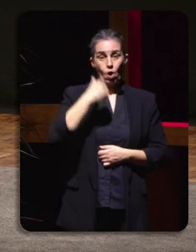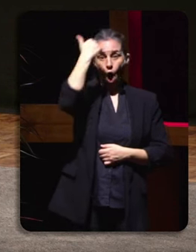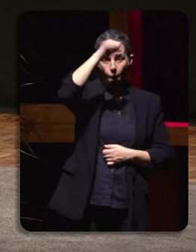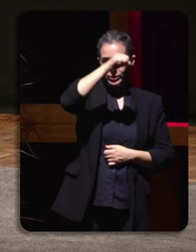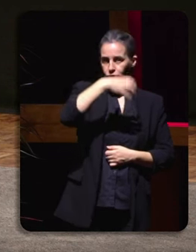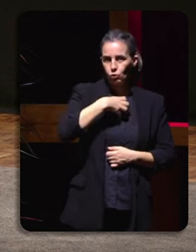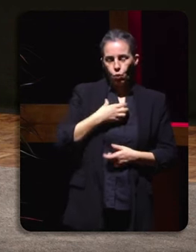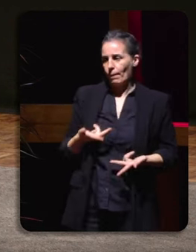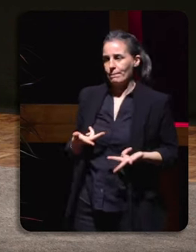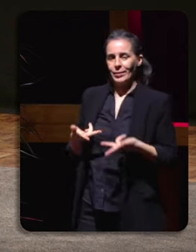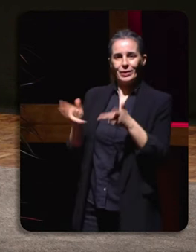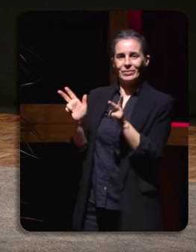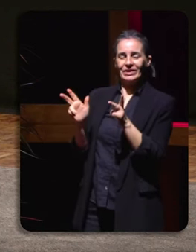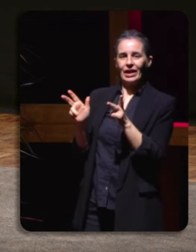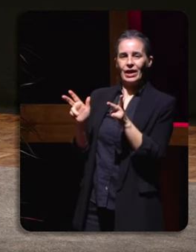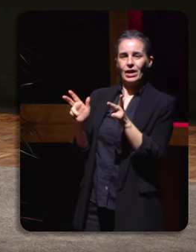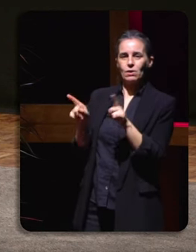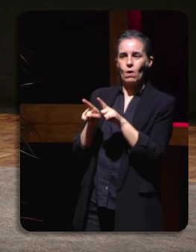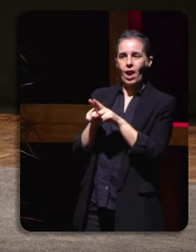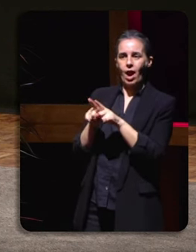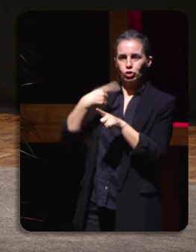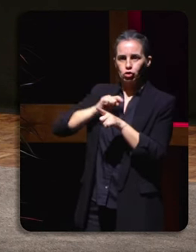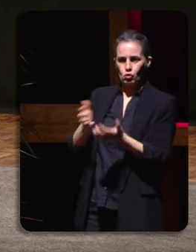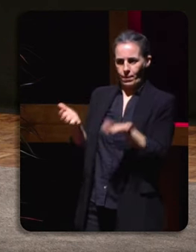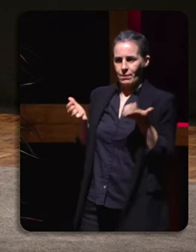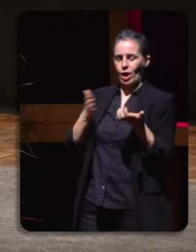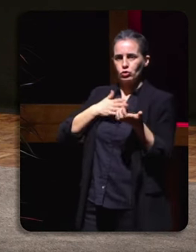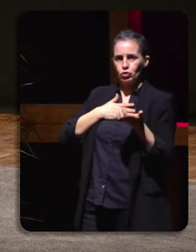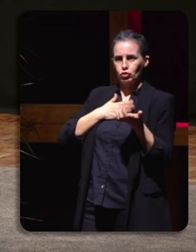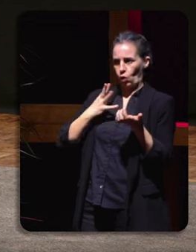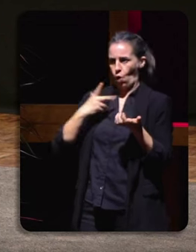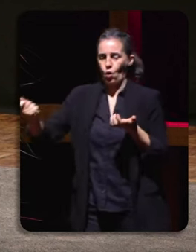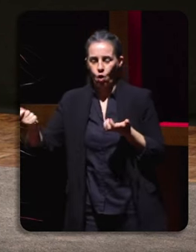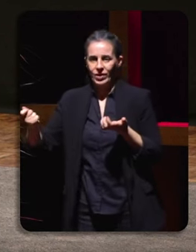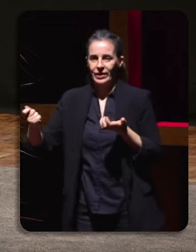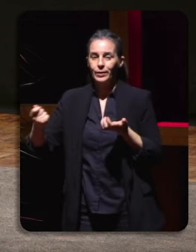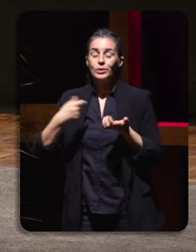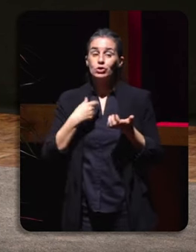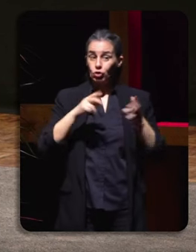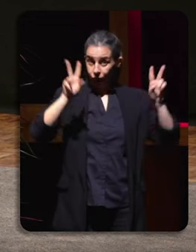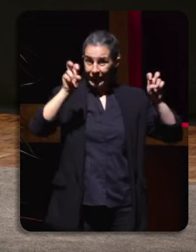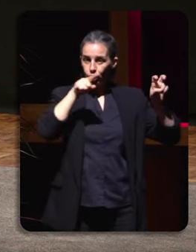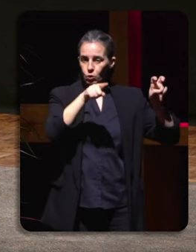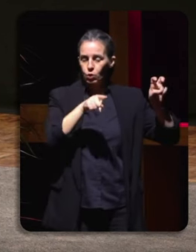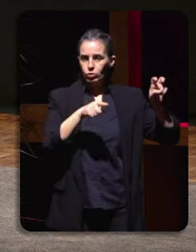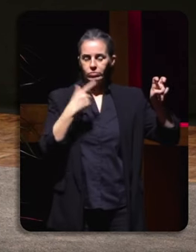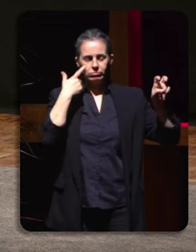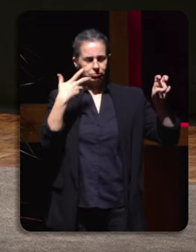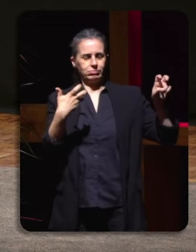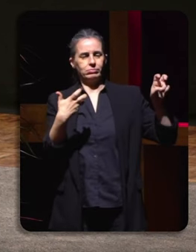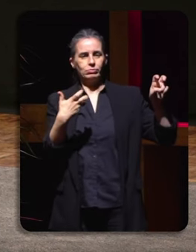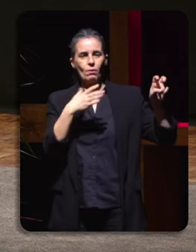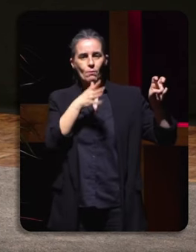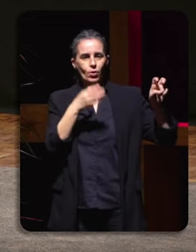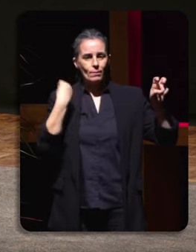que nos quiten os nosos privilexios. A mín, o titular chamoume a atención porque eu sempre lera que Luis Tosar se